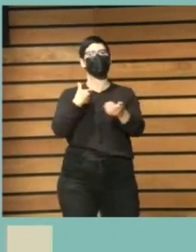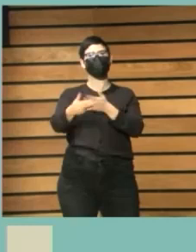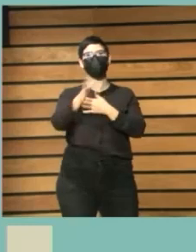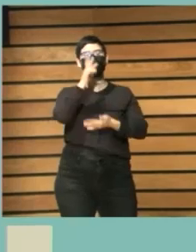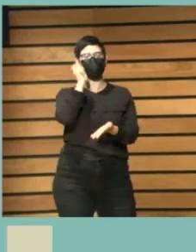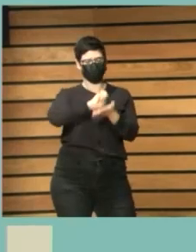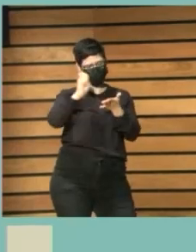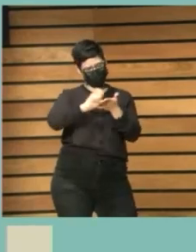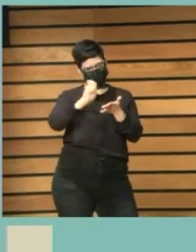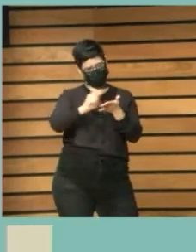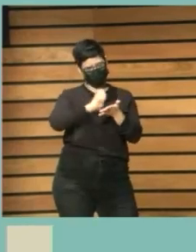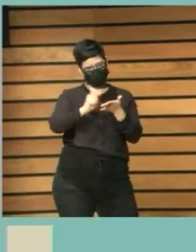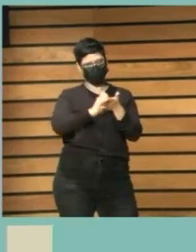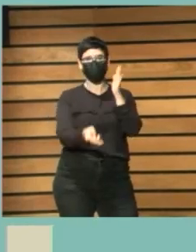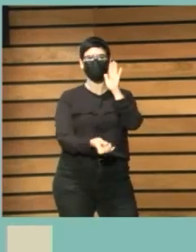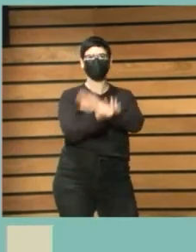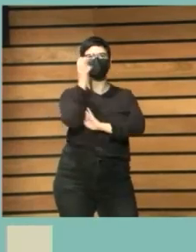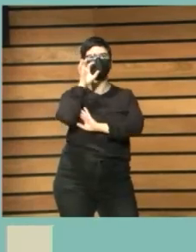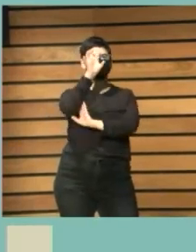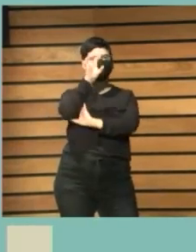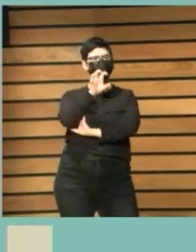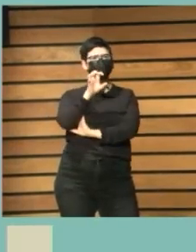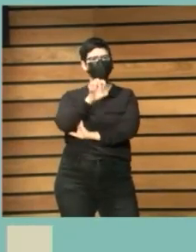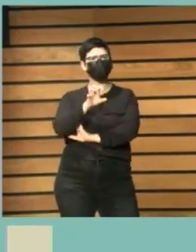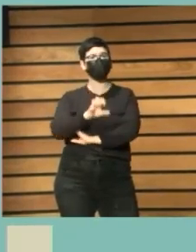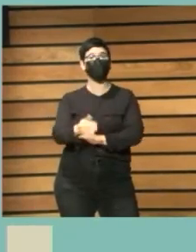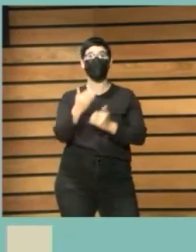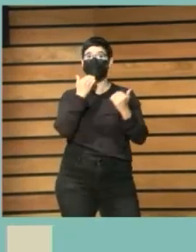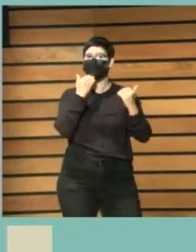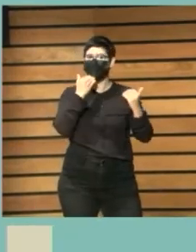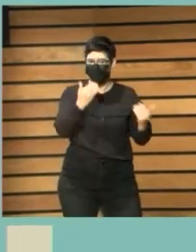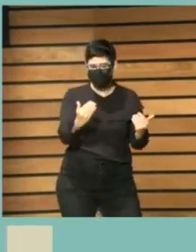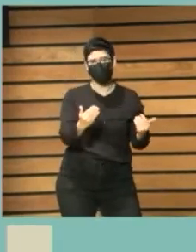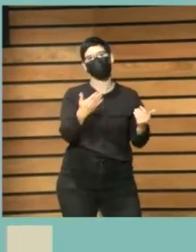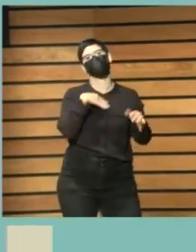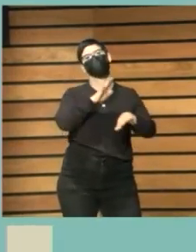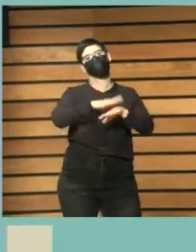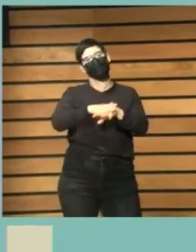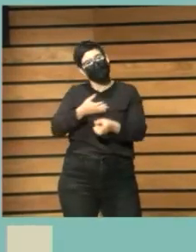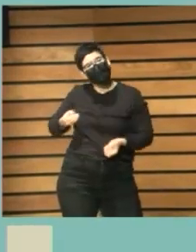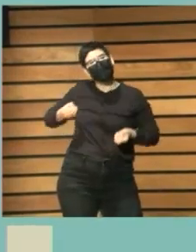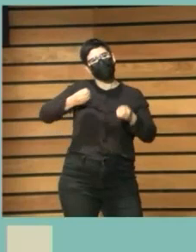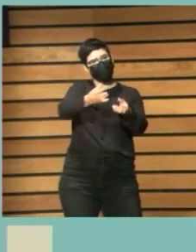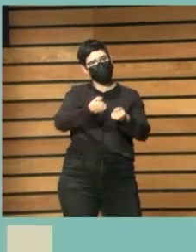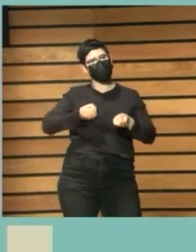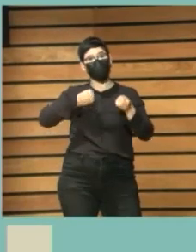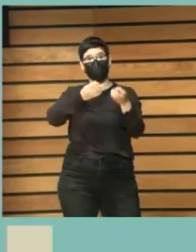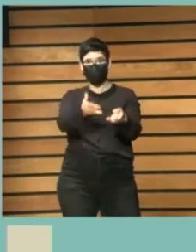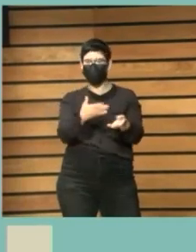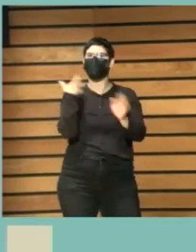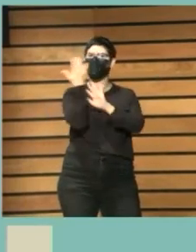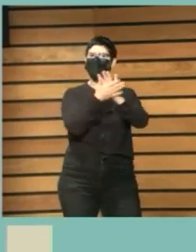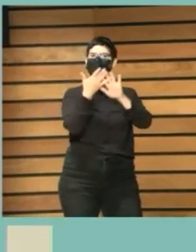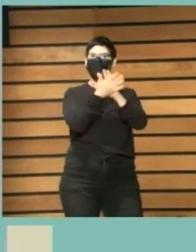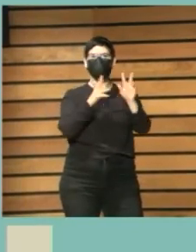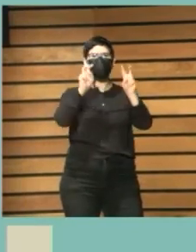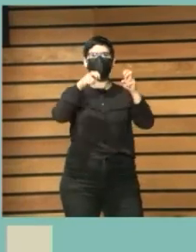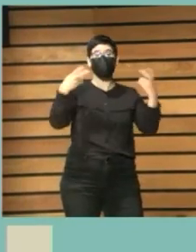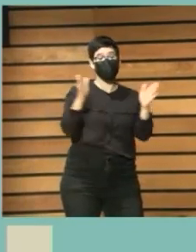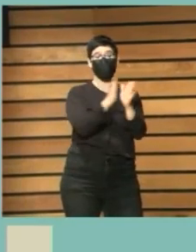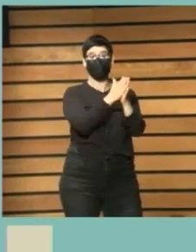creaban textos y documentos a través de los cuales hablaban de aquel libro que había